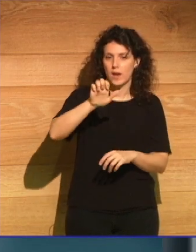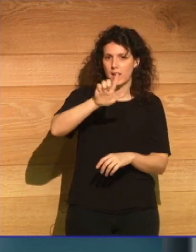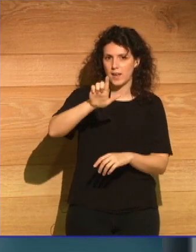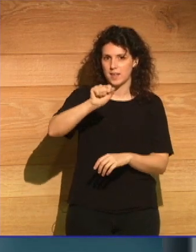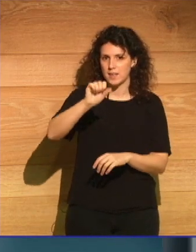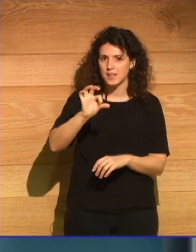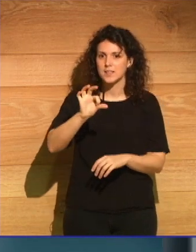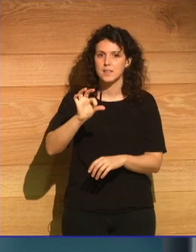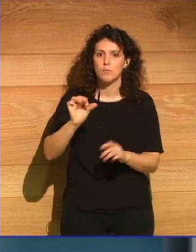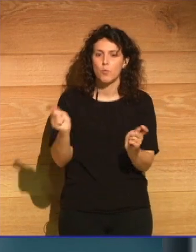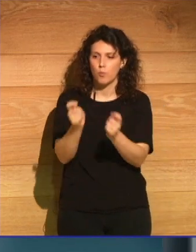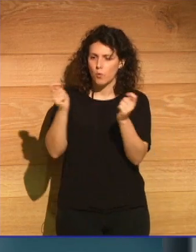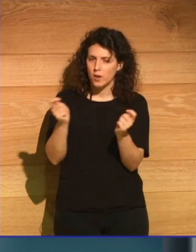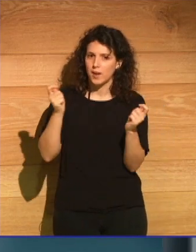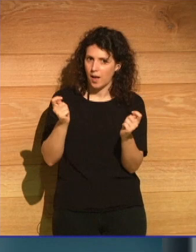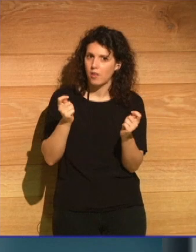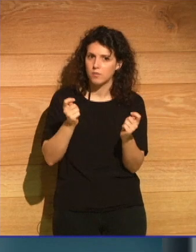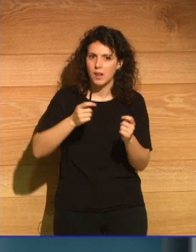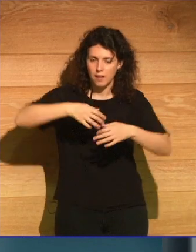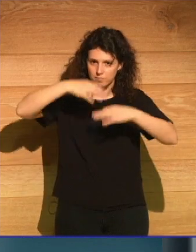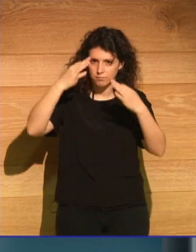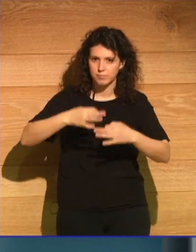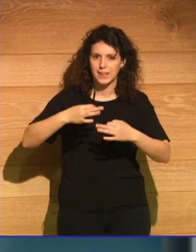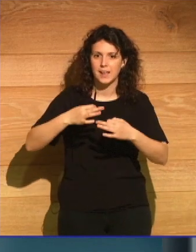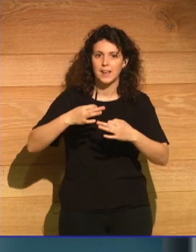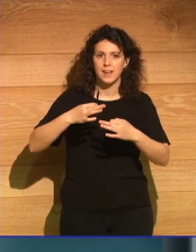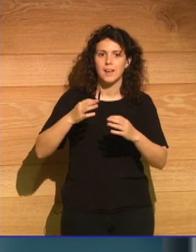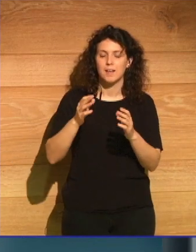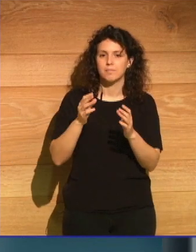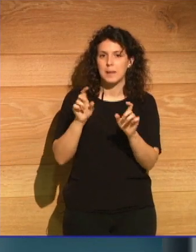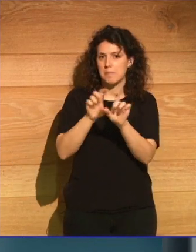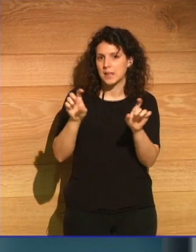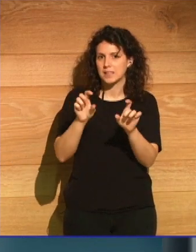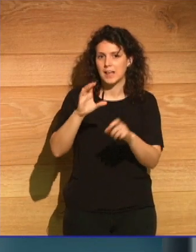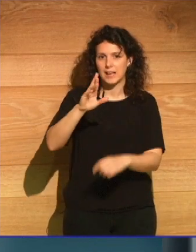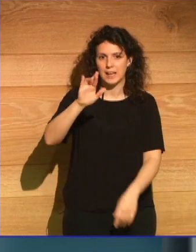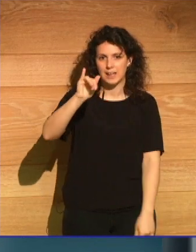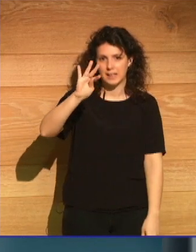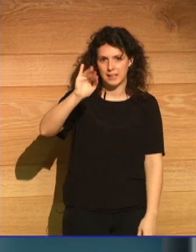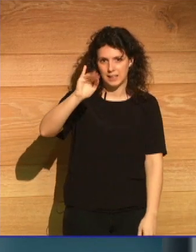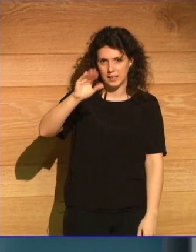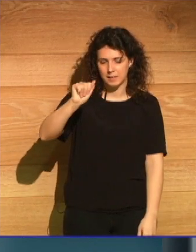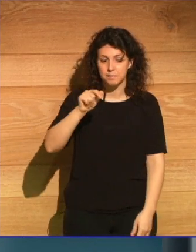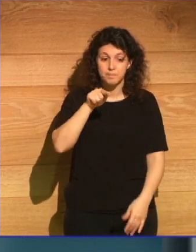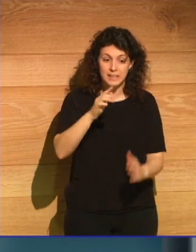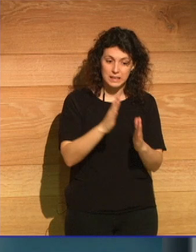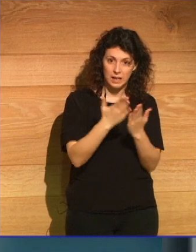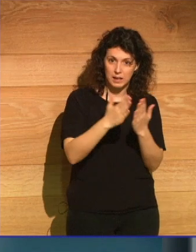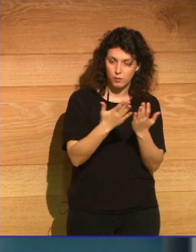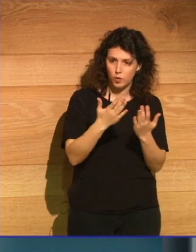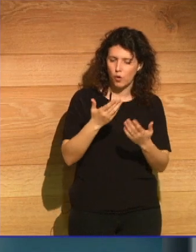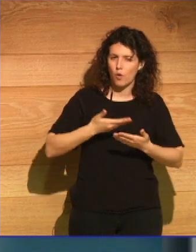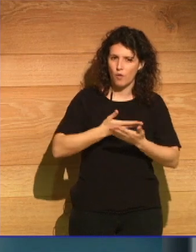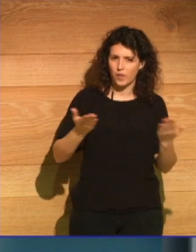su habitual esmero y acierto por la editorial Crítica. Este ensayo lo que nos ofrece es